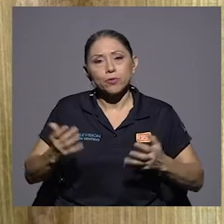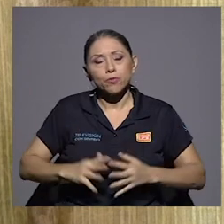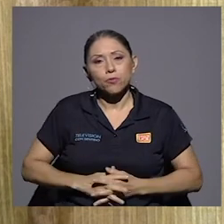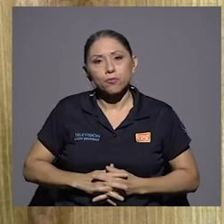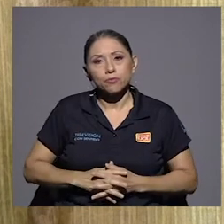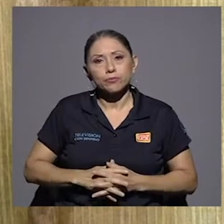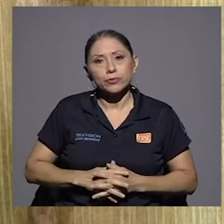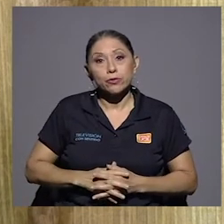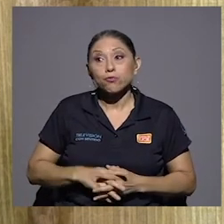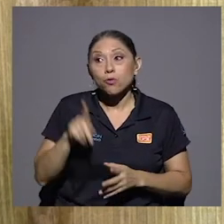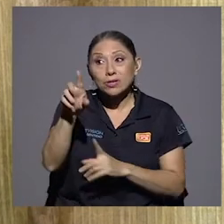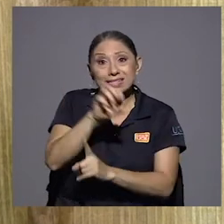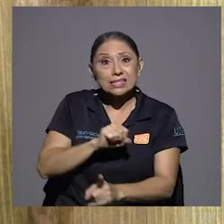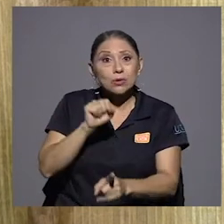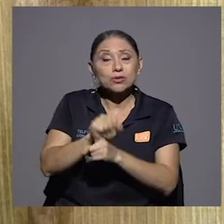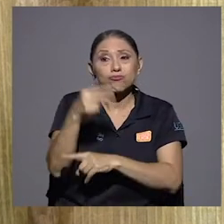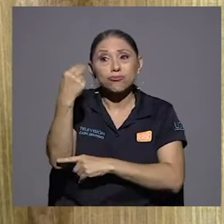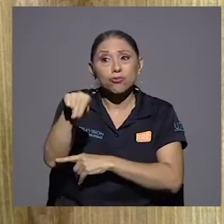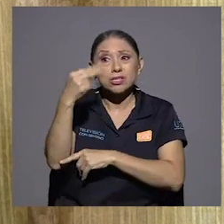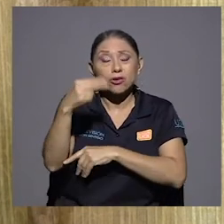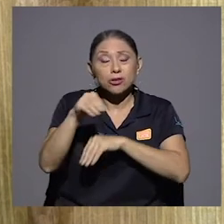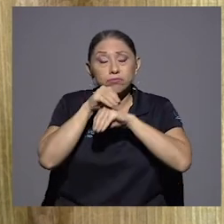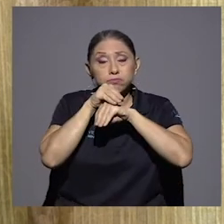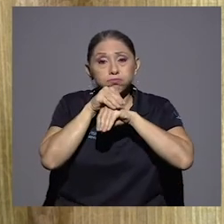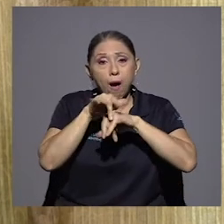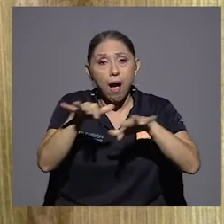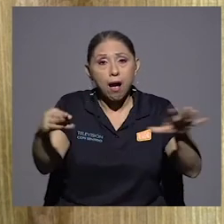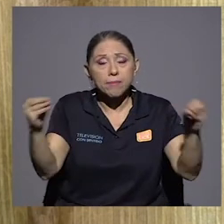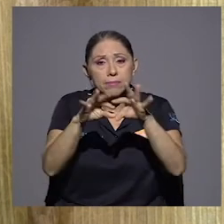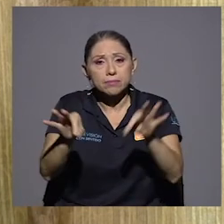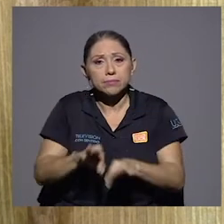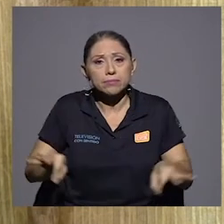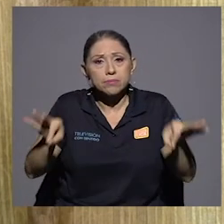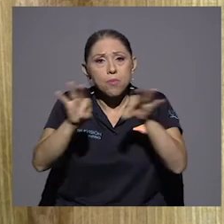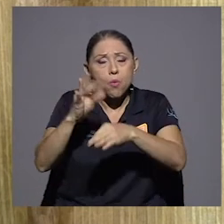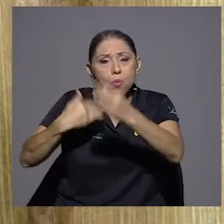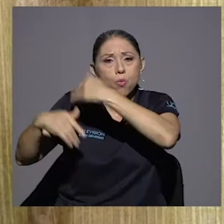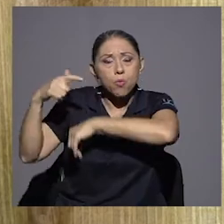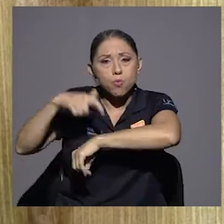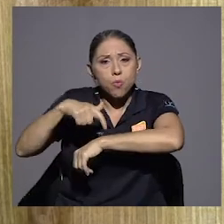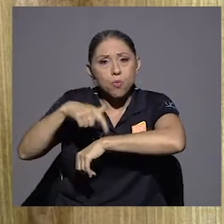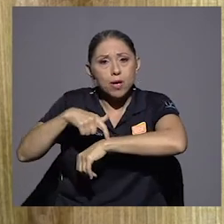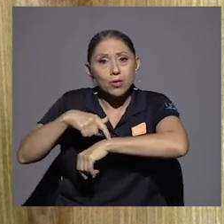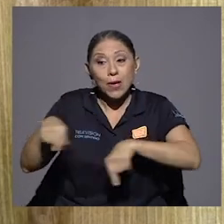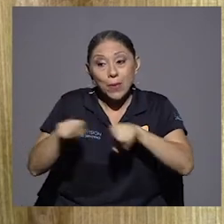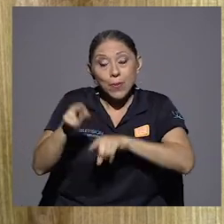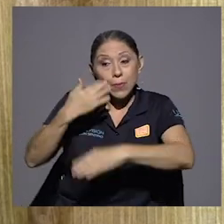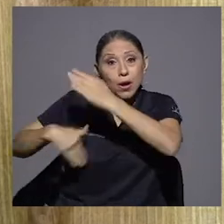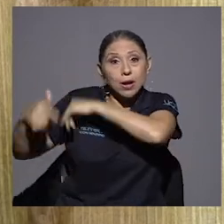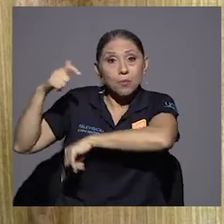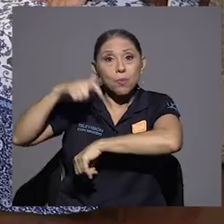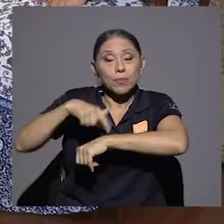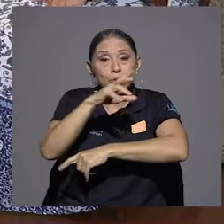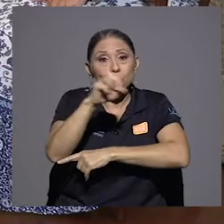el hecho noticioso más importante del momento, pero además uno en el que Costa Rica se volcó.